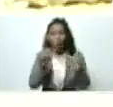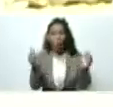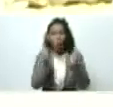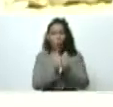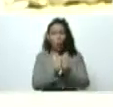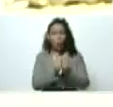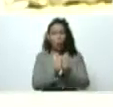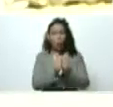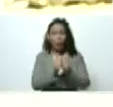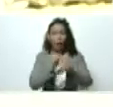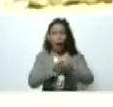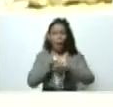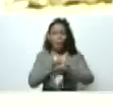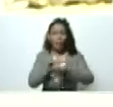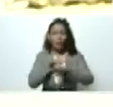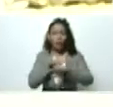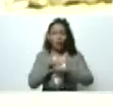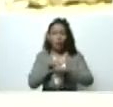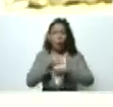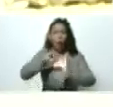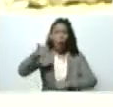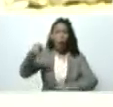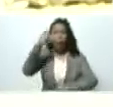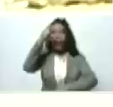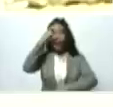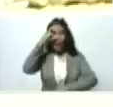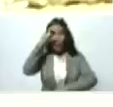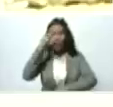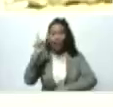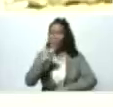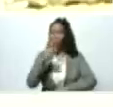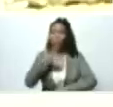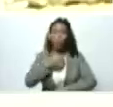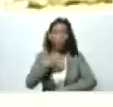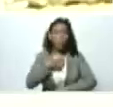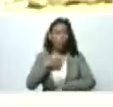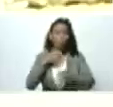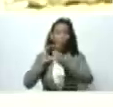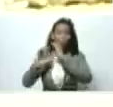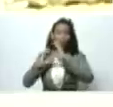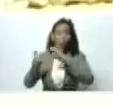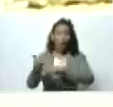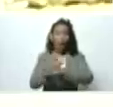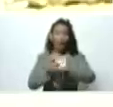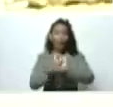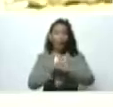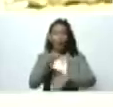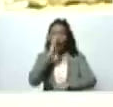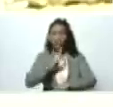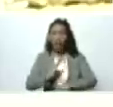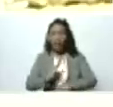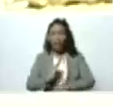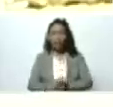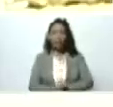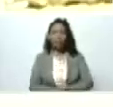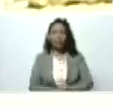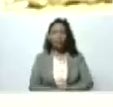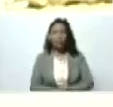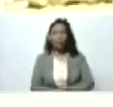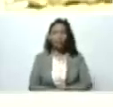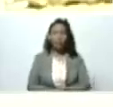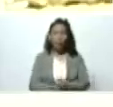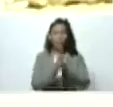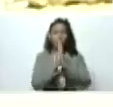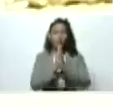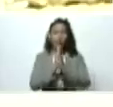el ministro Arriaza. No hemos podido comunicarnos con el gobernador de Varina. Por